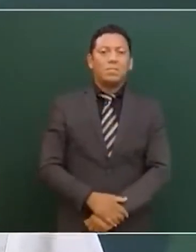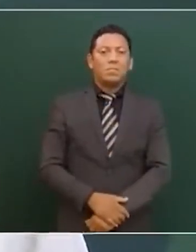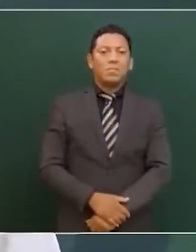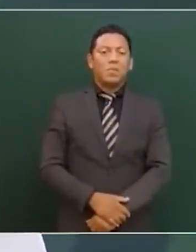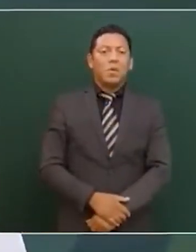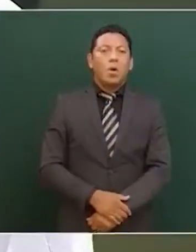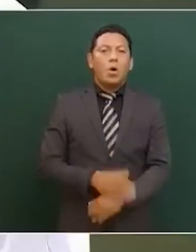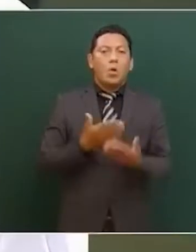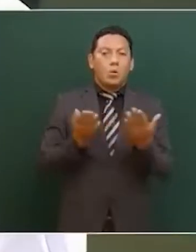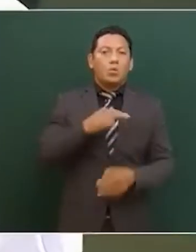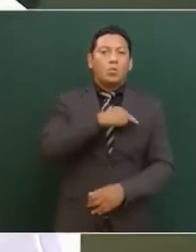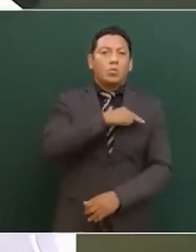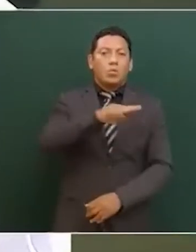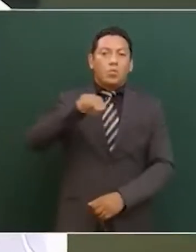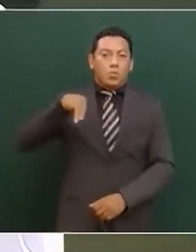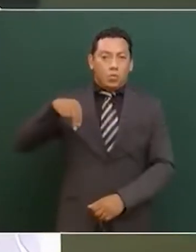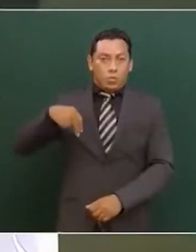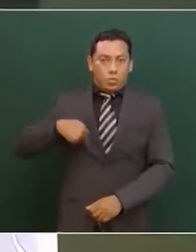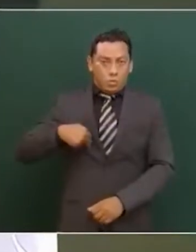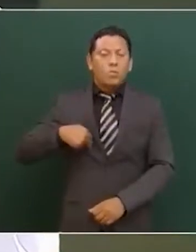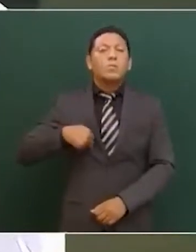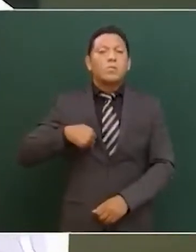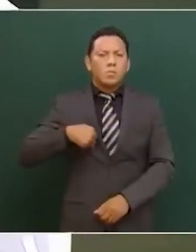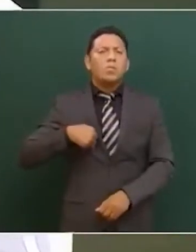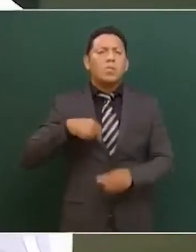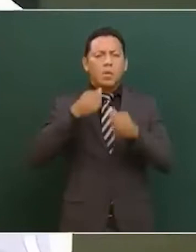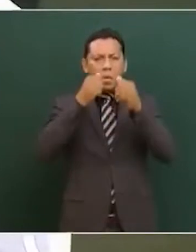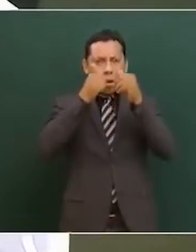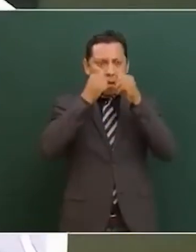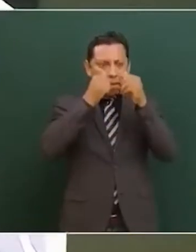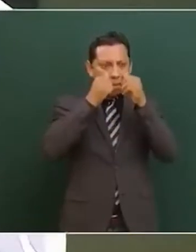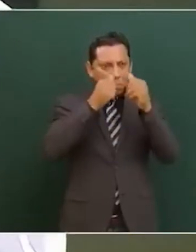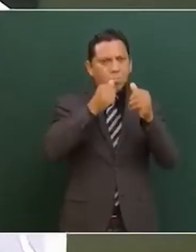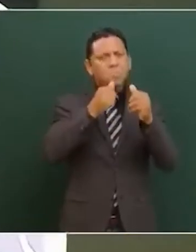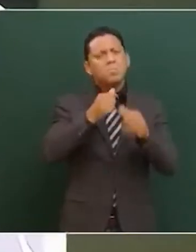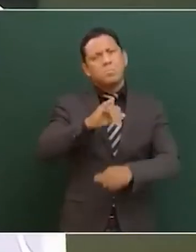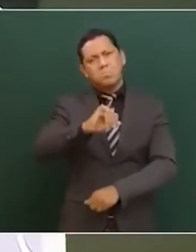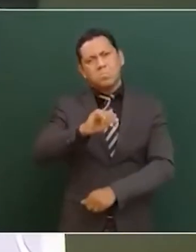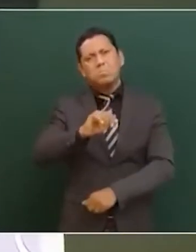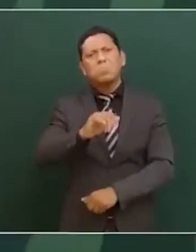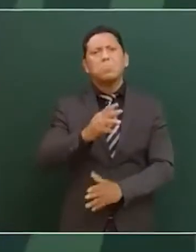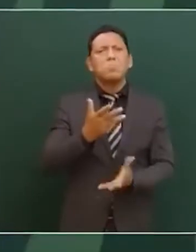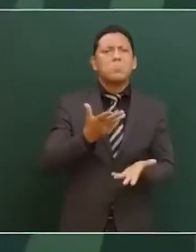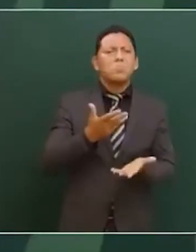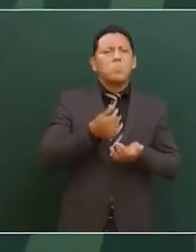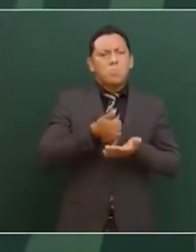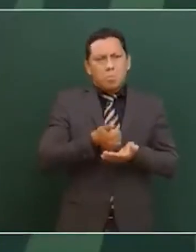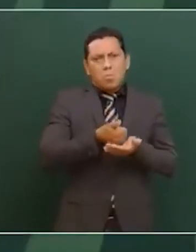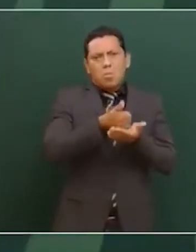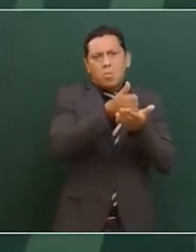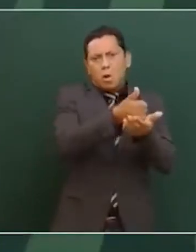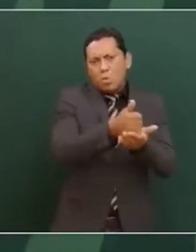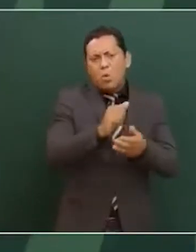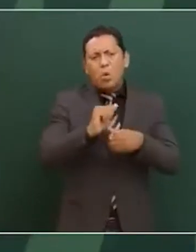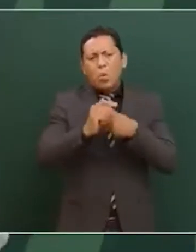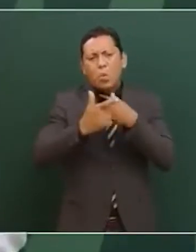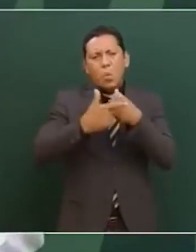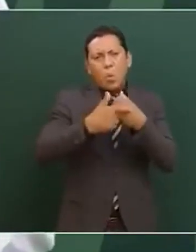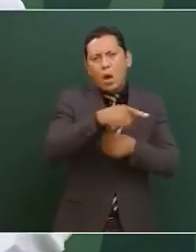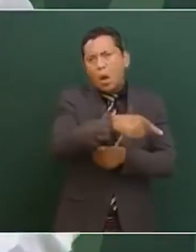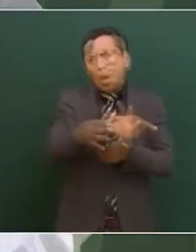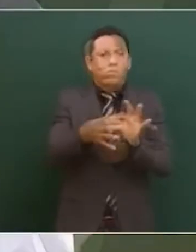Nosotros vamos a estar pendientes y dispuestos a ayudar al pueblo